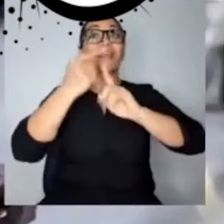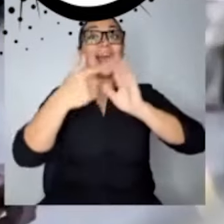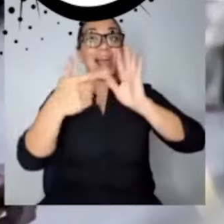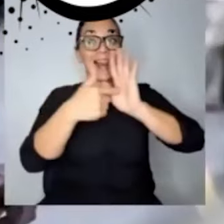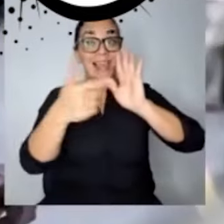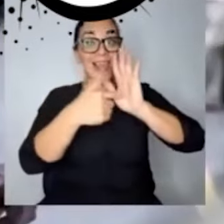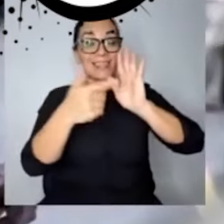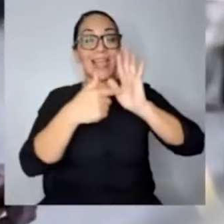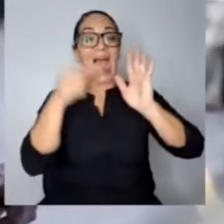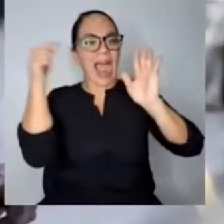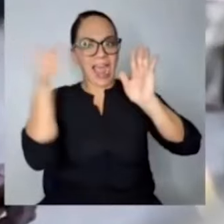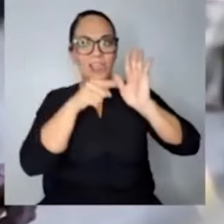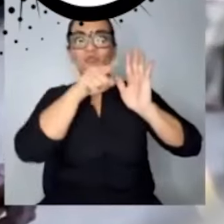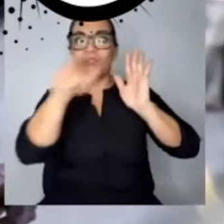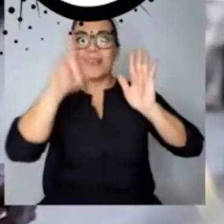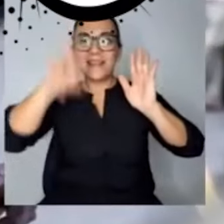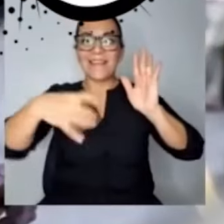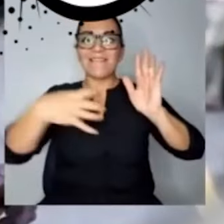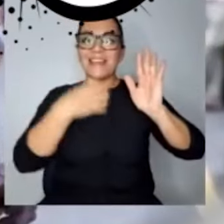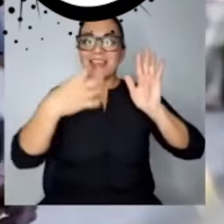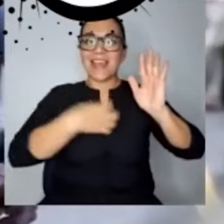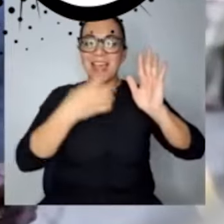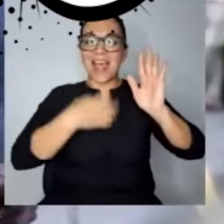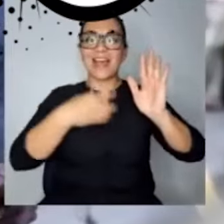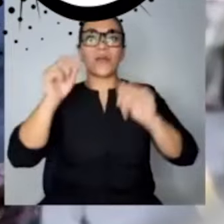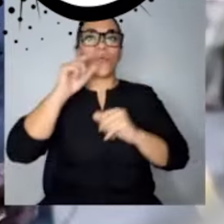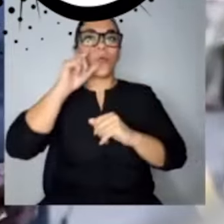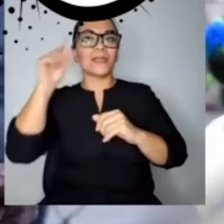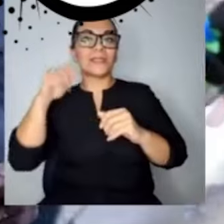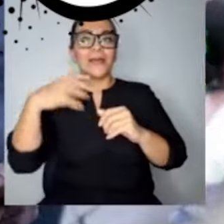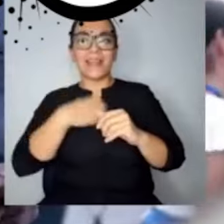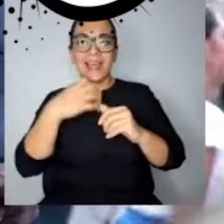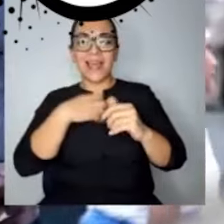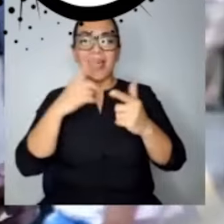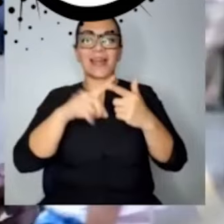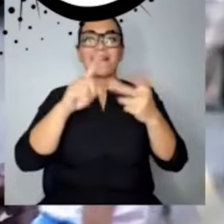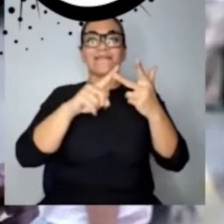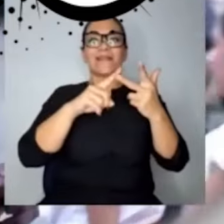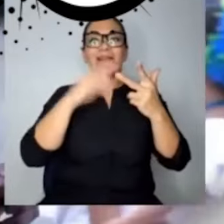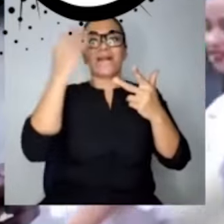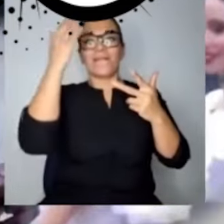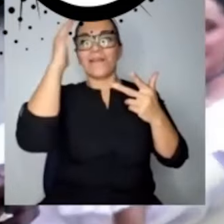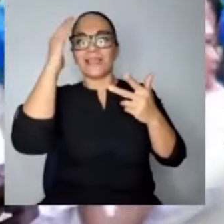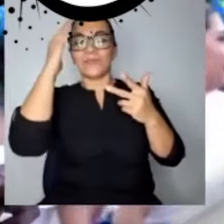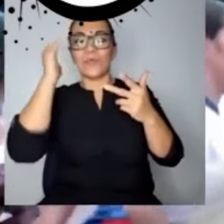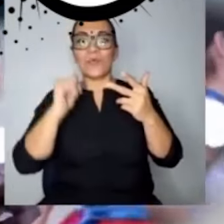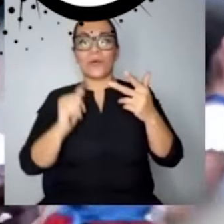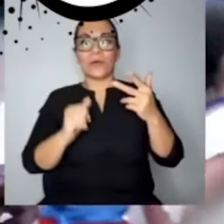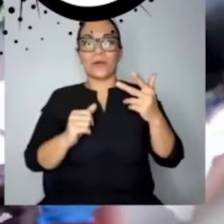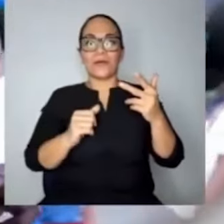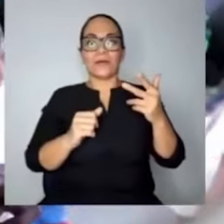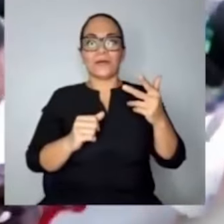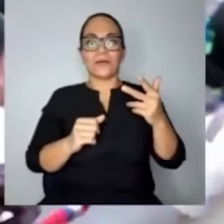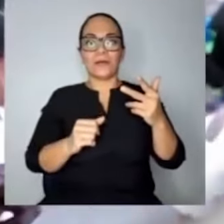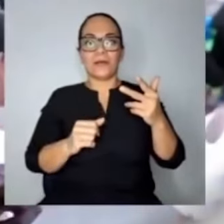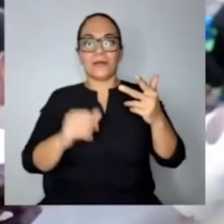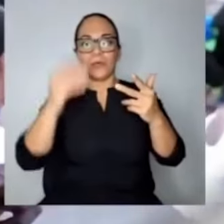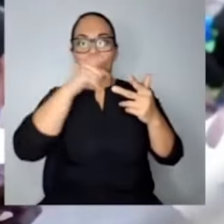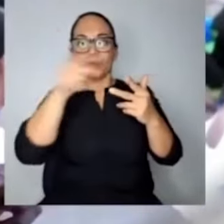los grupos de WhatsApp. Por Facebook. Como decía mi mamá, Facebook. Facebook. Facebook.